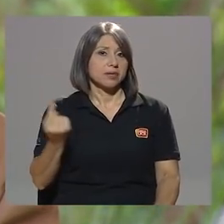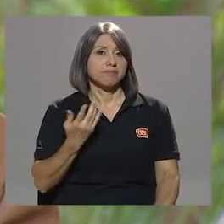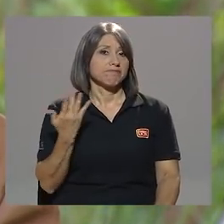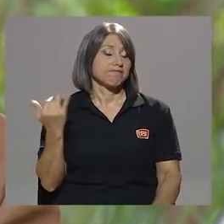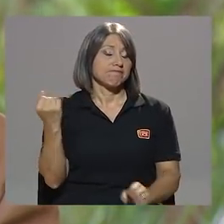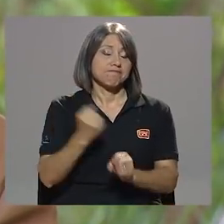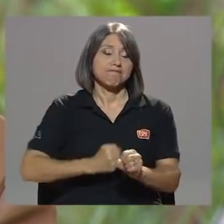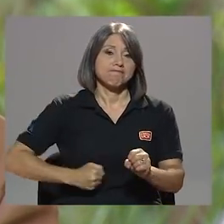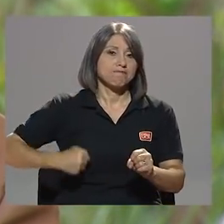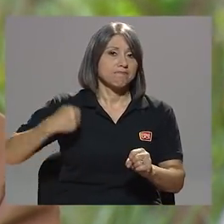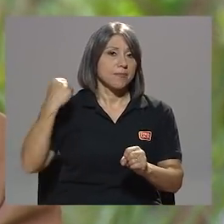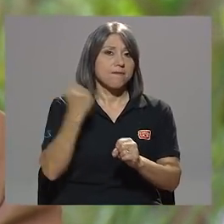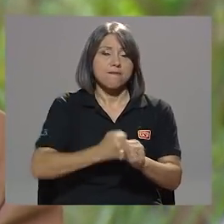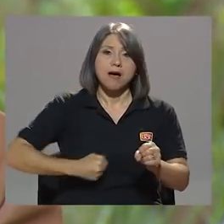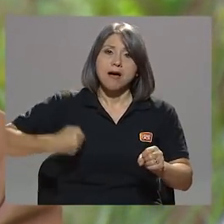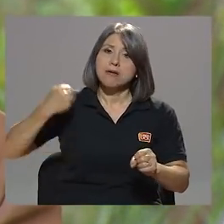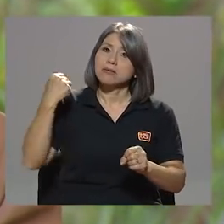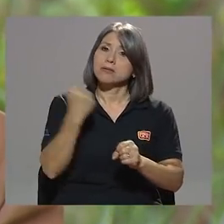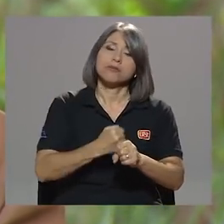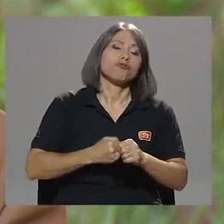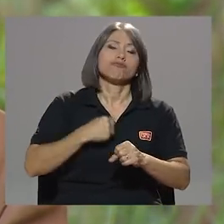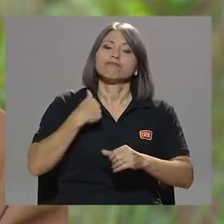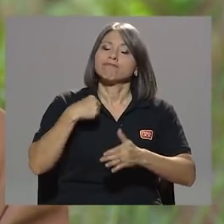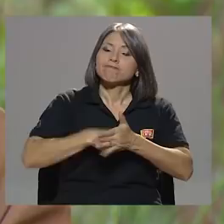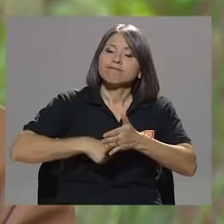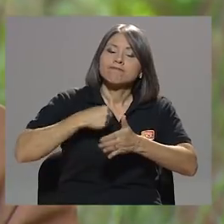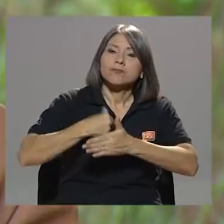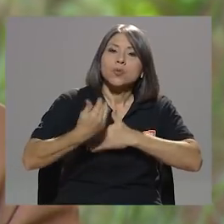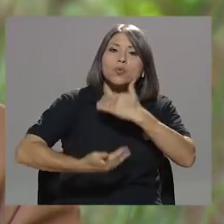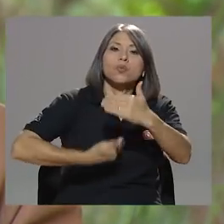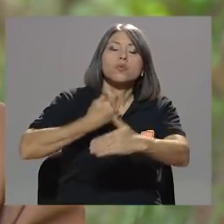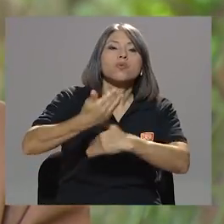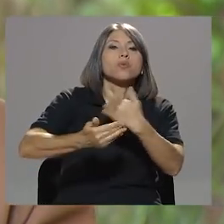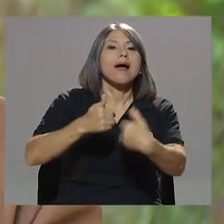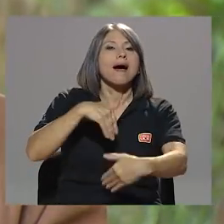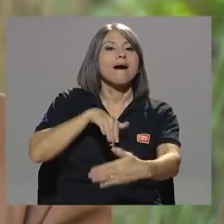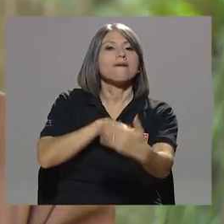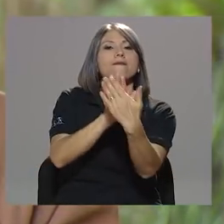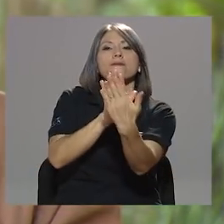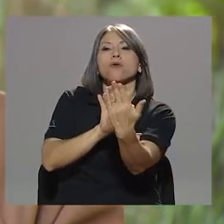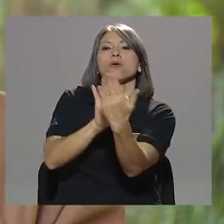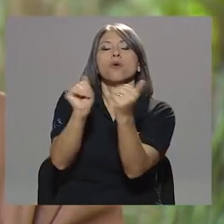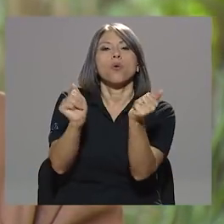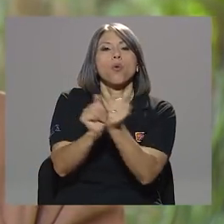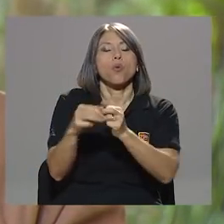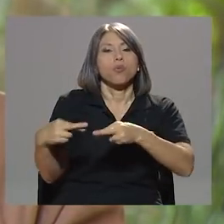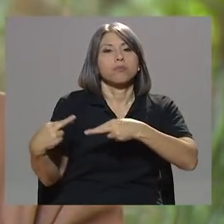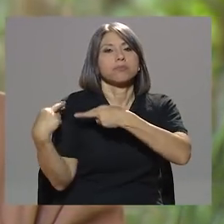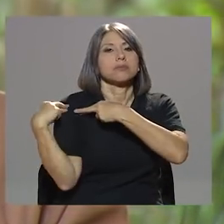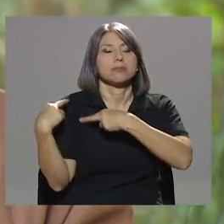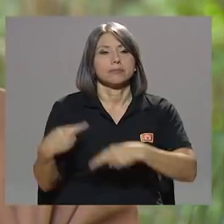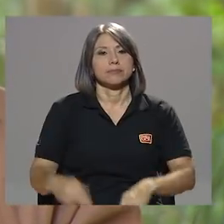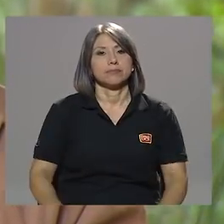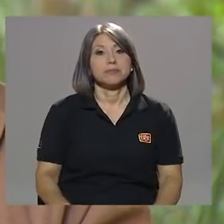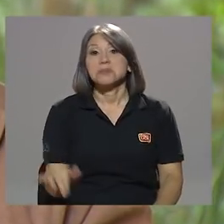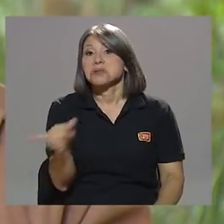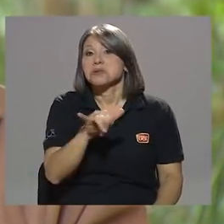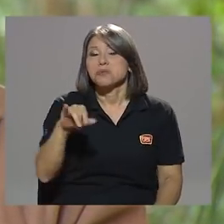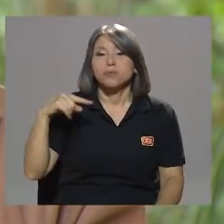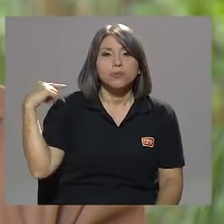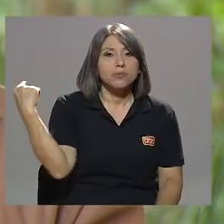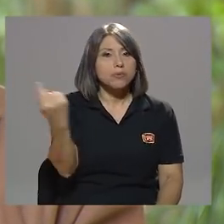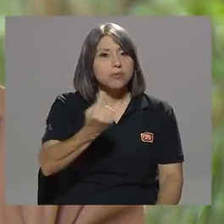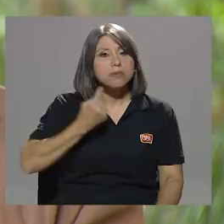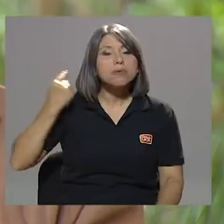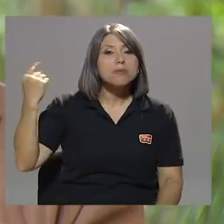trabajando y sacando adelante las cosas y afrontando las cosas con responsabilidad, igual que